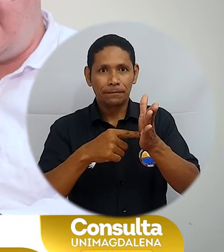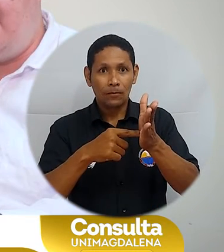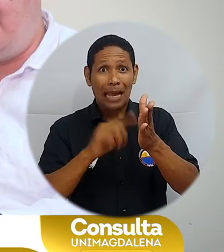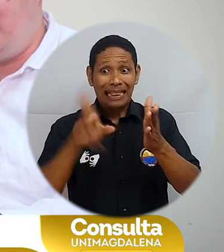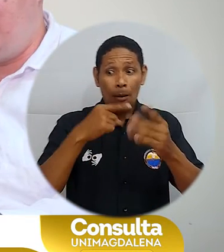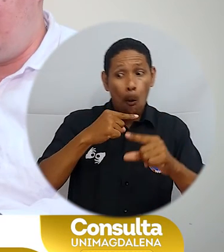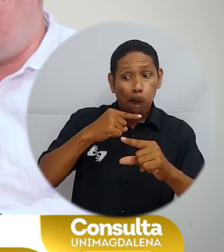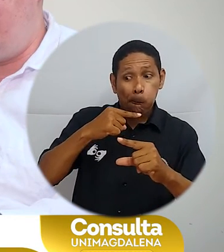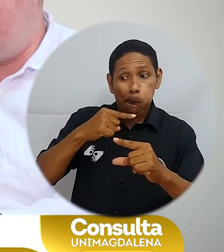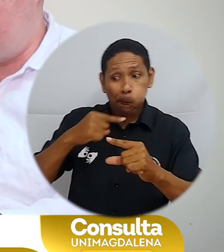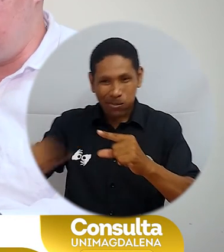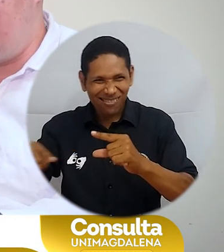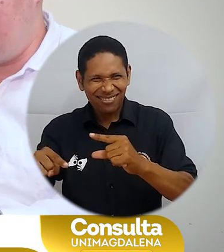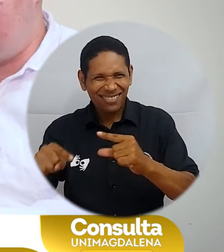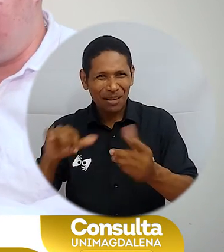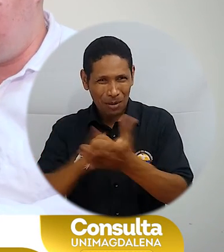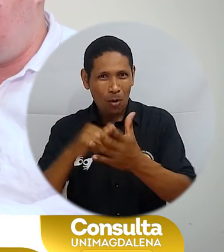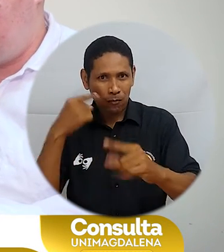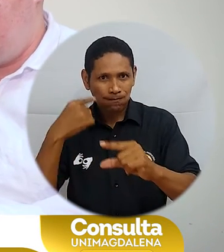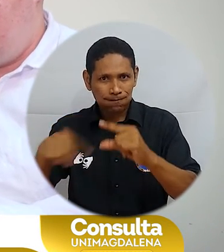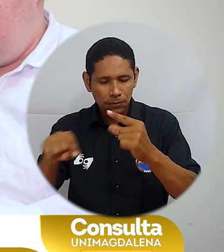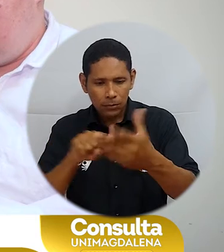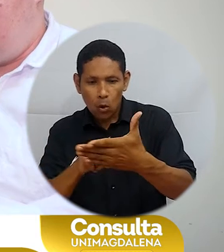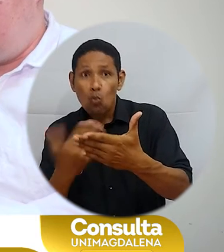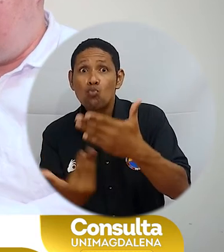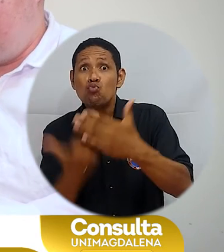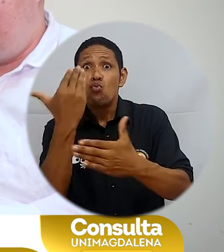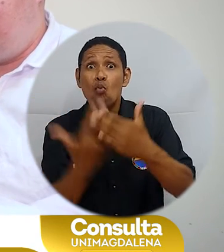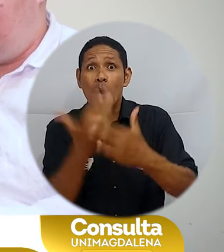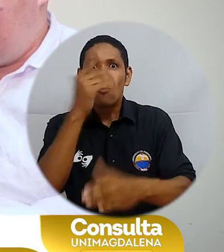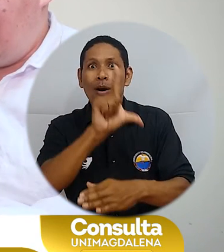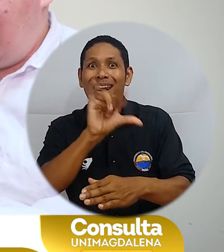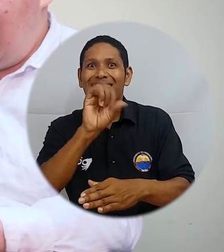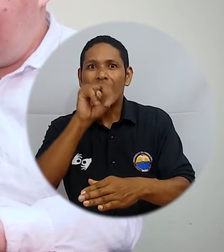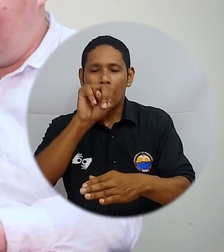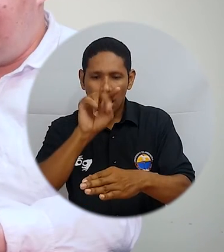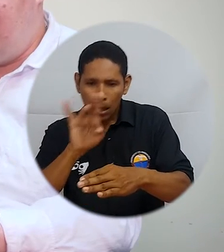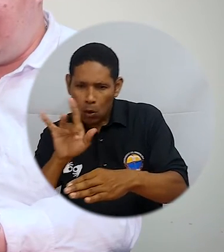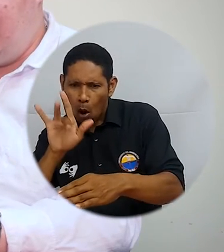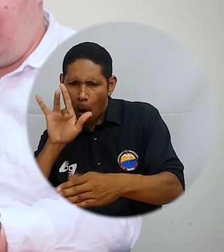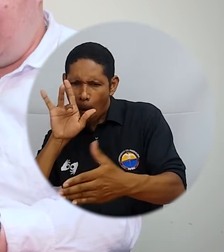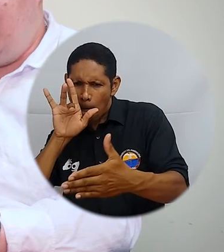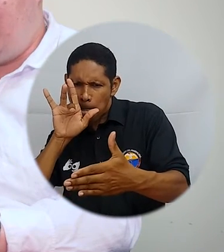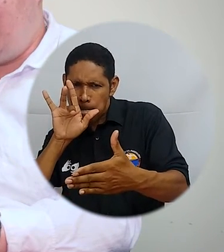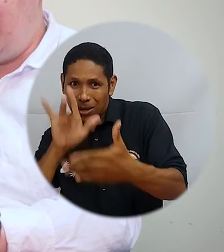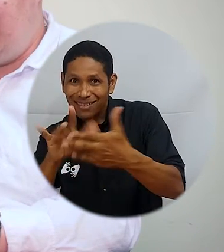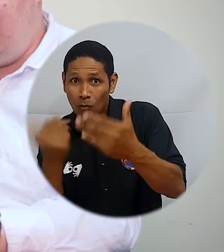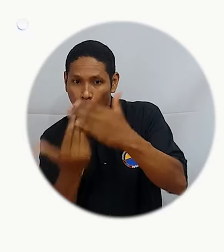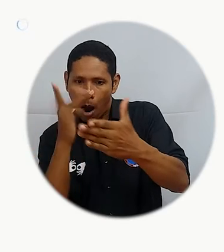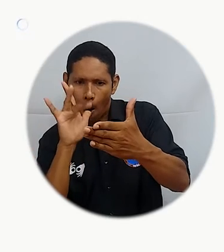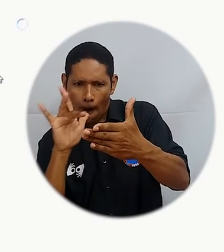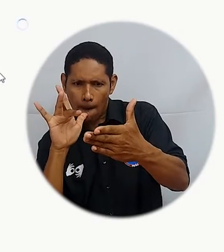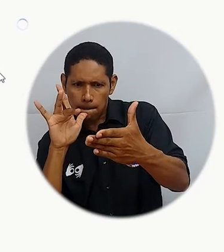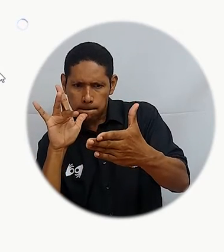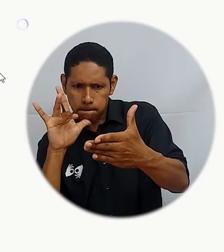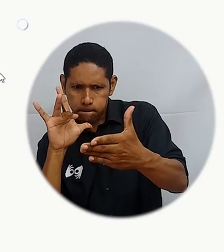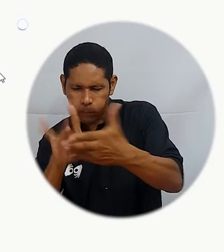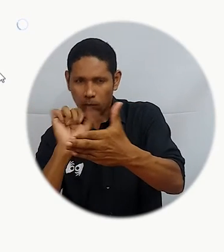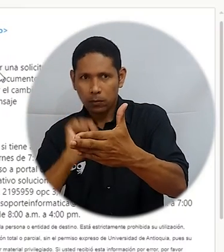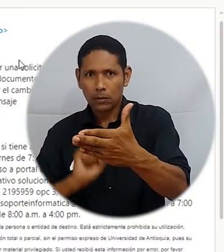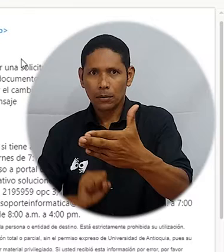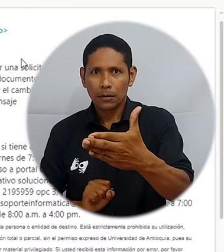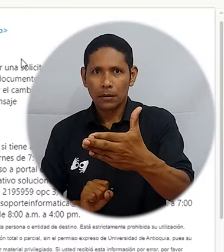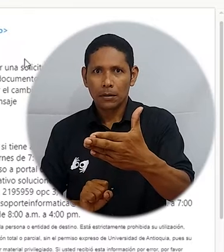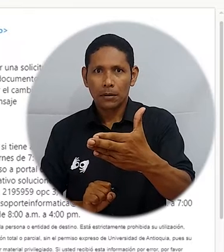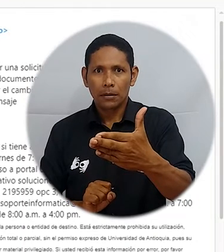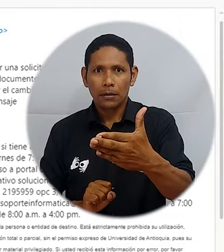institucional llegará un enlace el cual al pinchar y darle clic a este